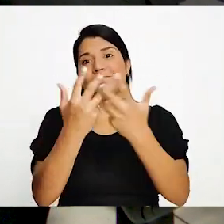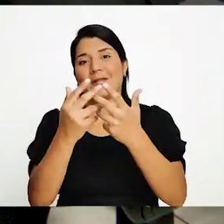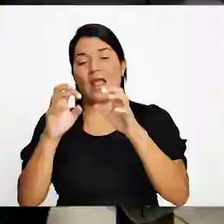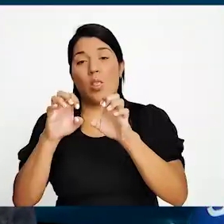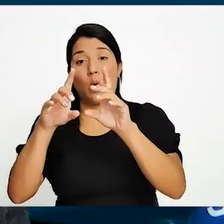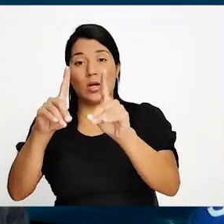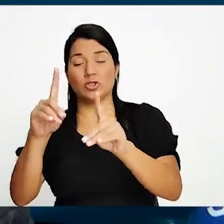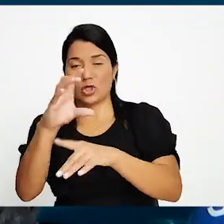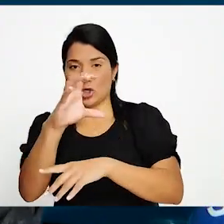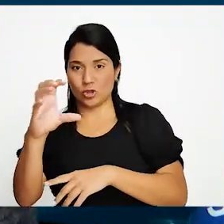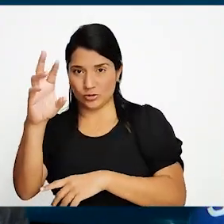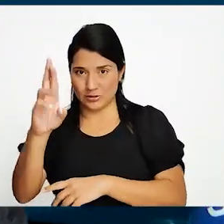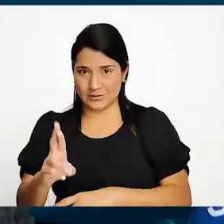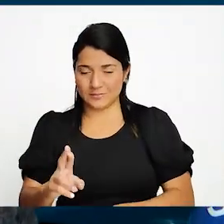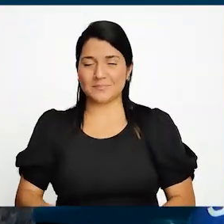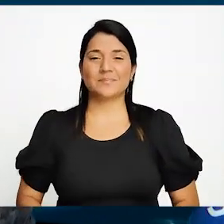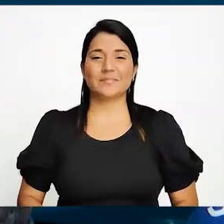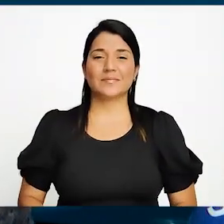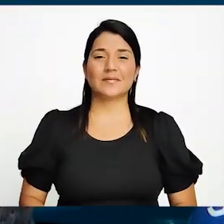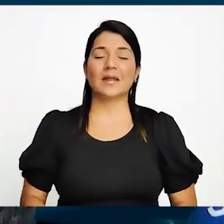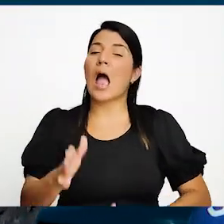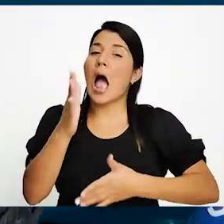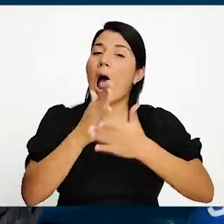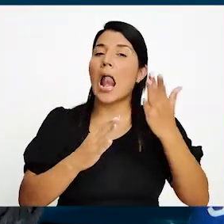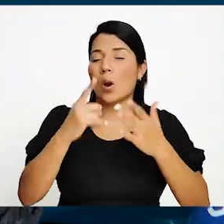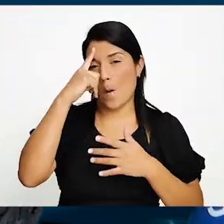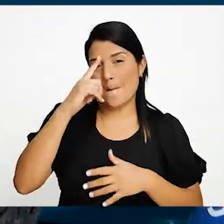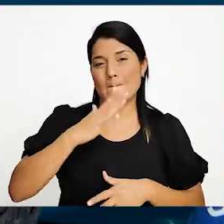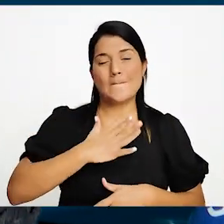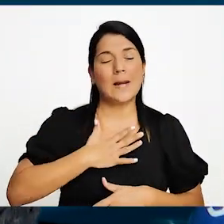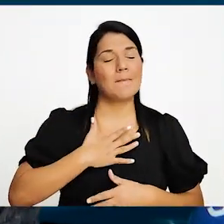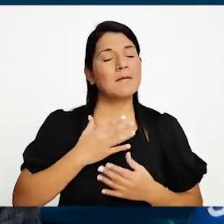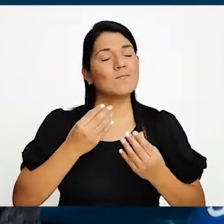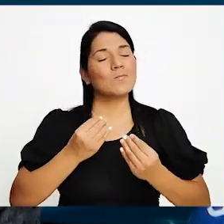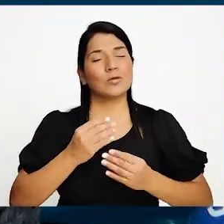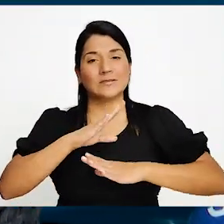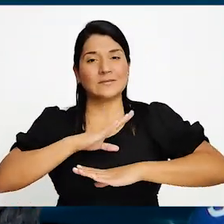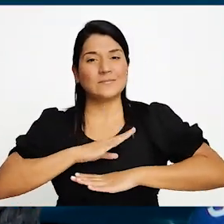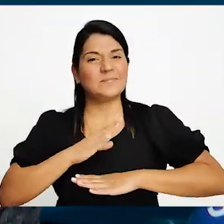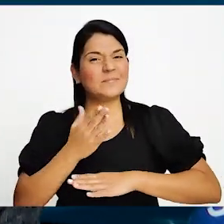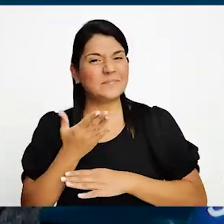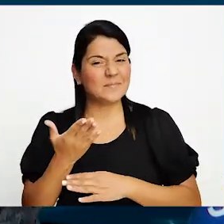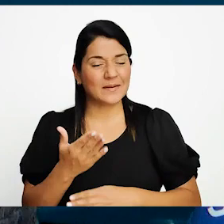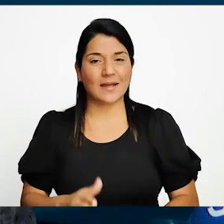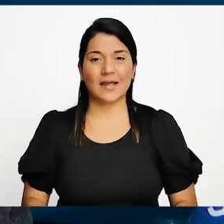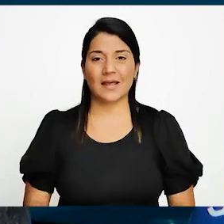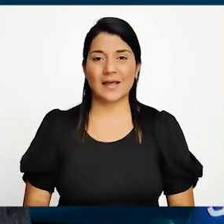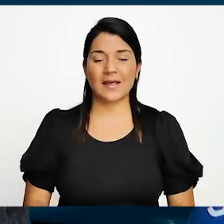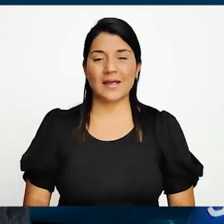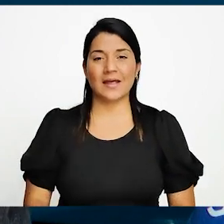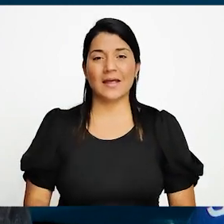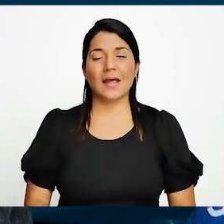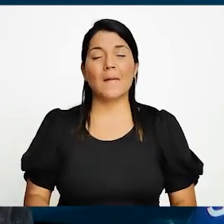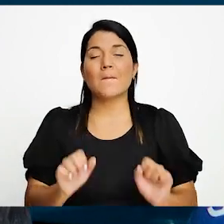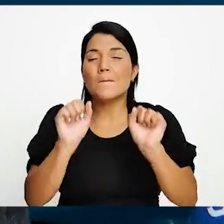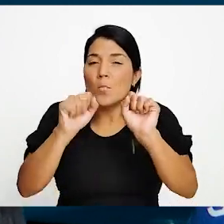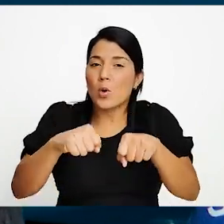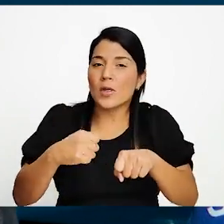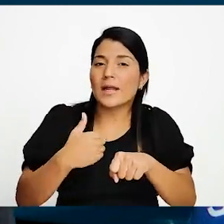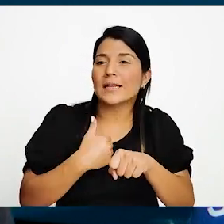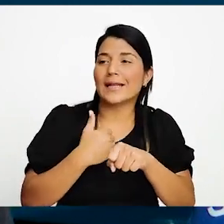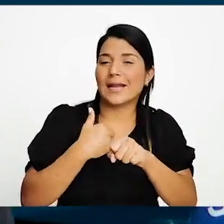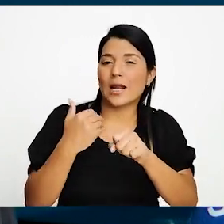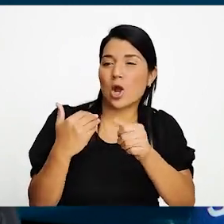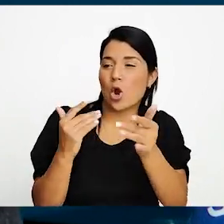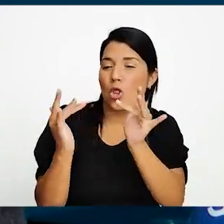costarricense. Luego, algo que para mí sí es muy gratificante ha sido el acercamiento con los